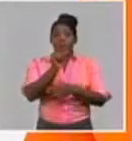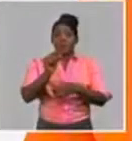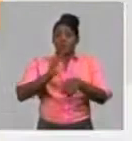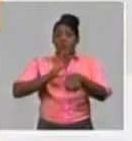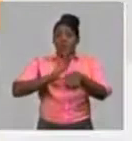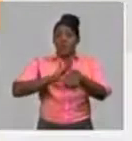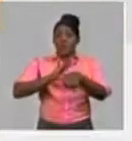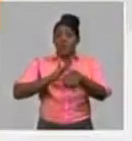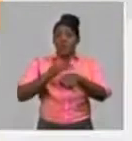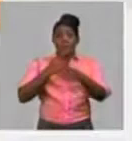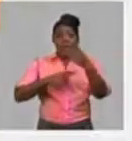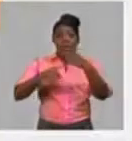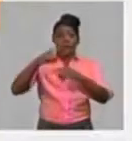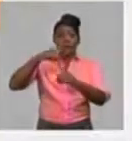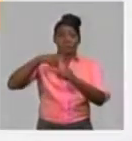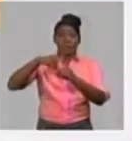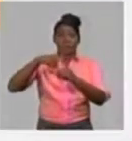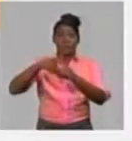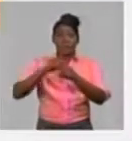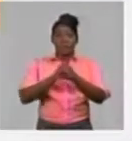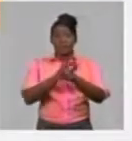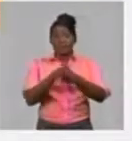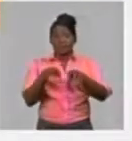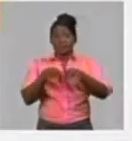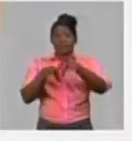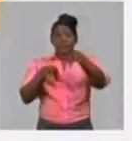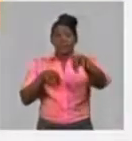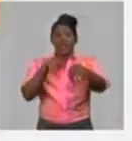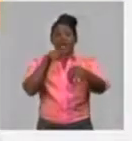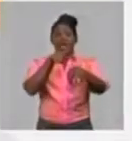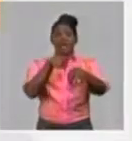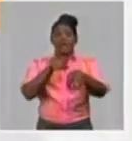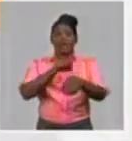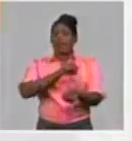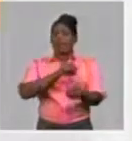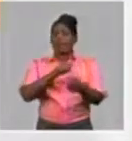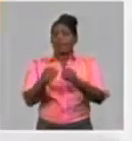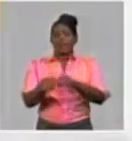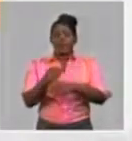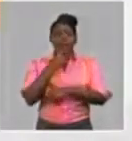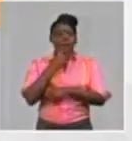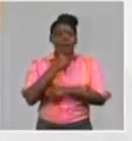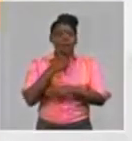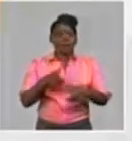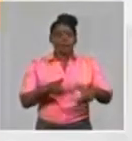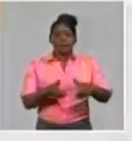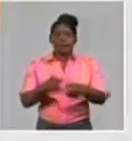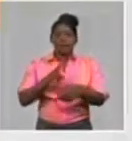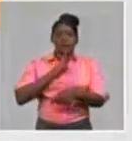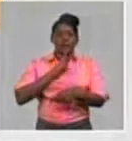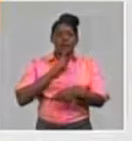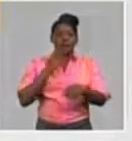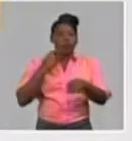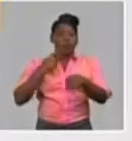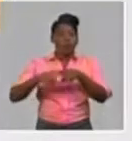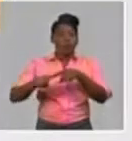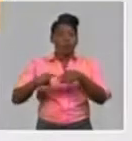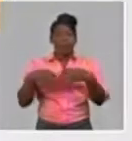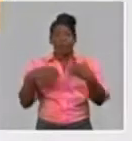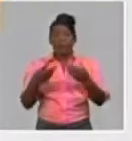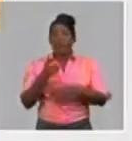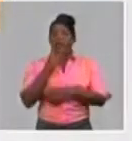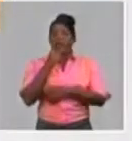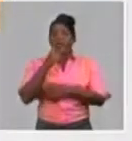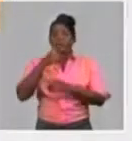populares que han pasado por cuarentena. La atención a la producción de medicamentos, muy importante no solo para la pandemia sino